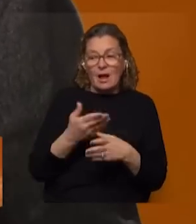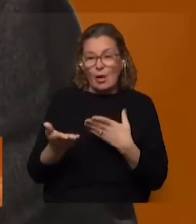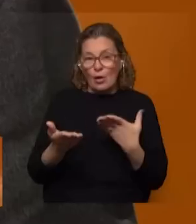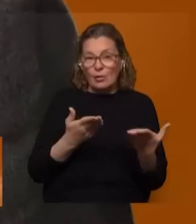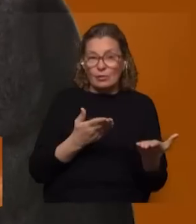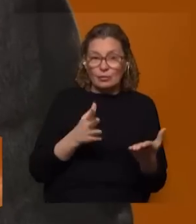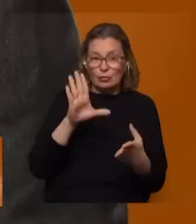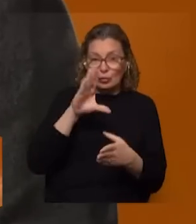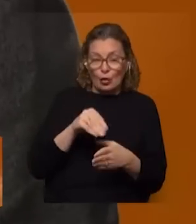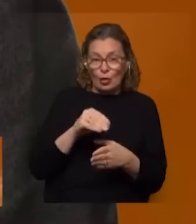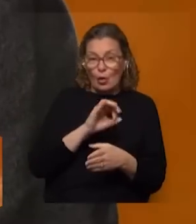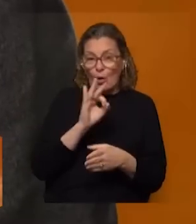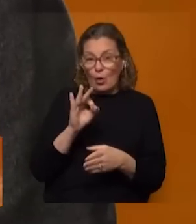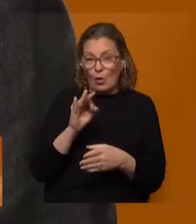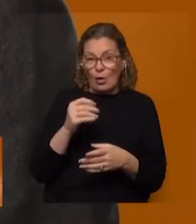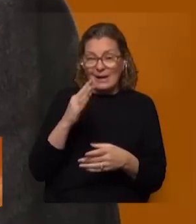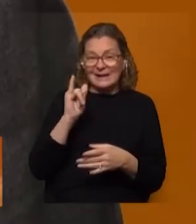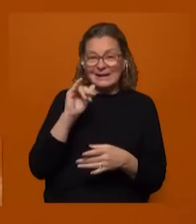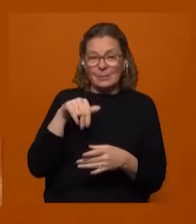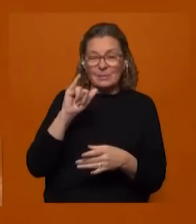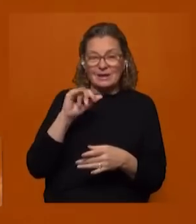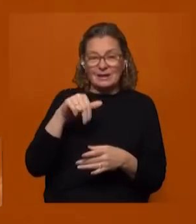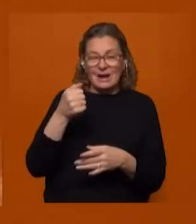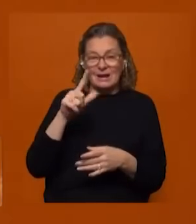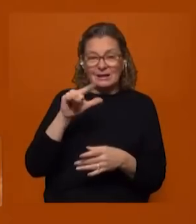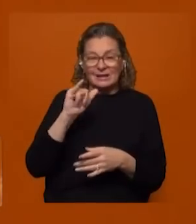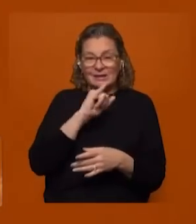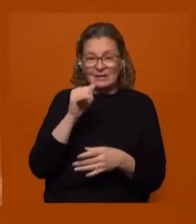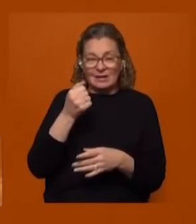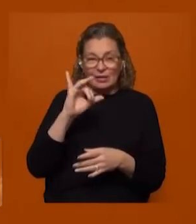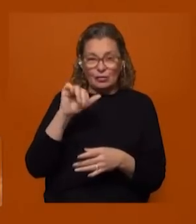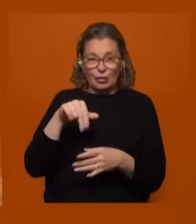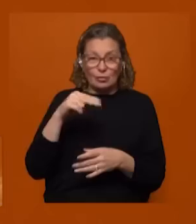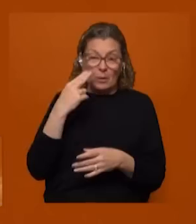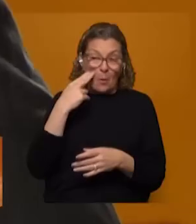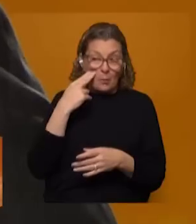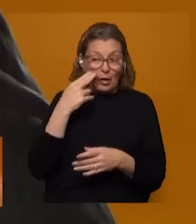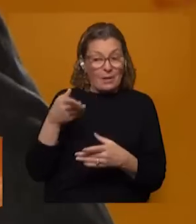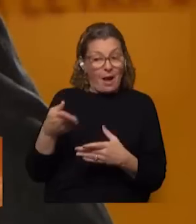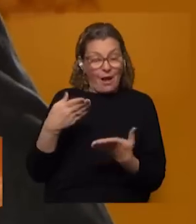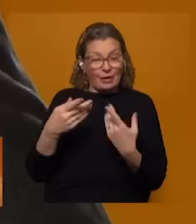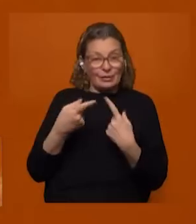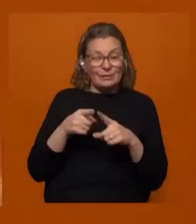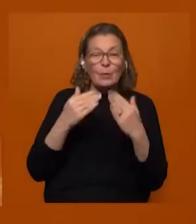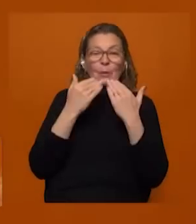todo es judicializable o criminalización cuando hablamos de justicia penal estamos hablando de delitos y de crimen gracias ya